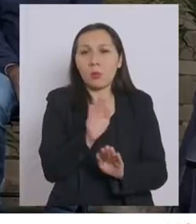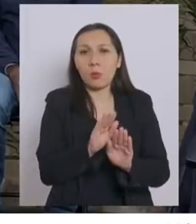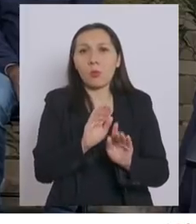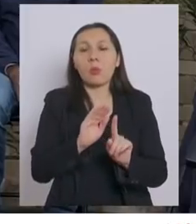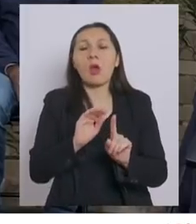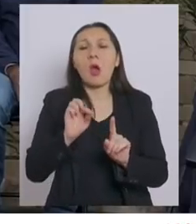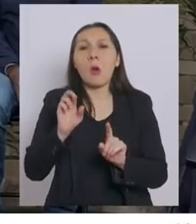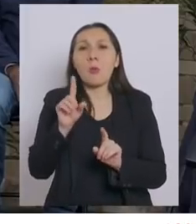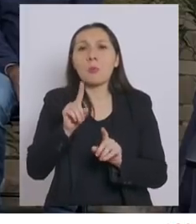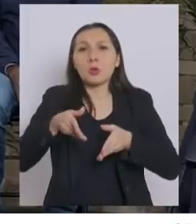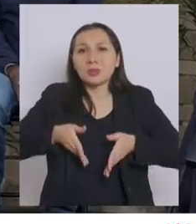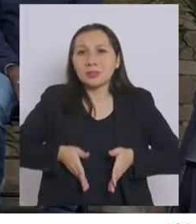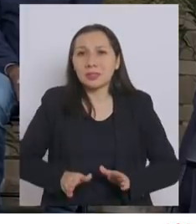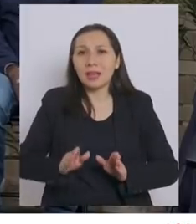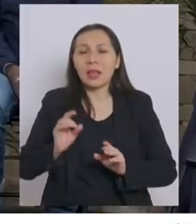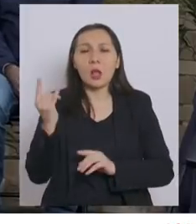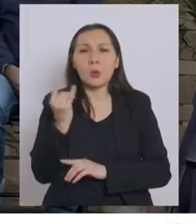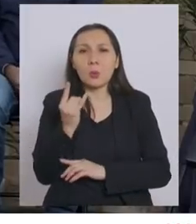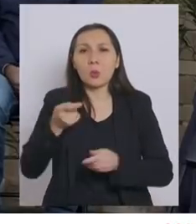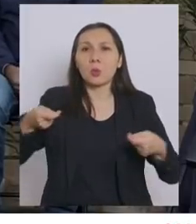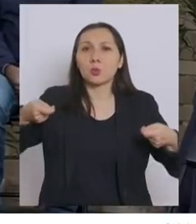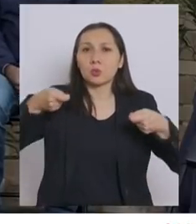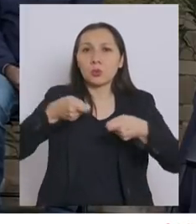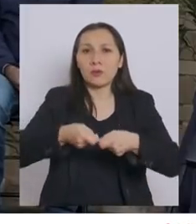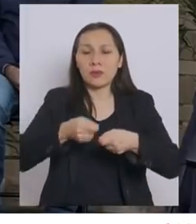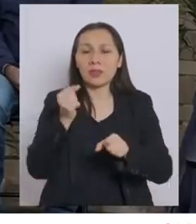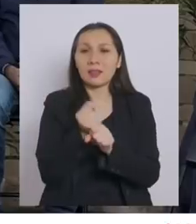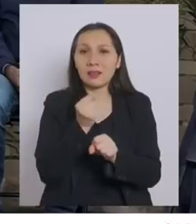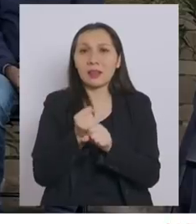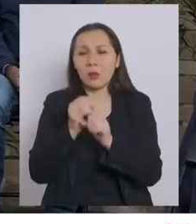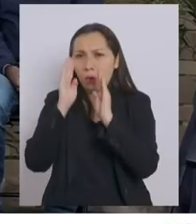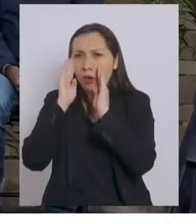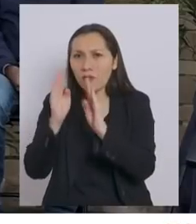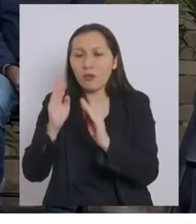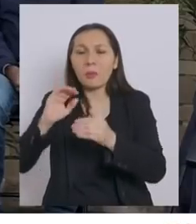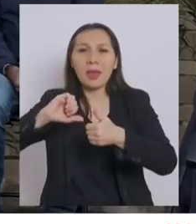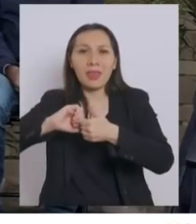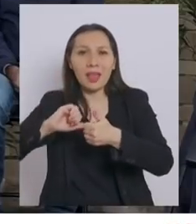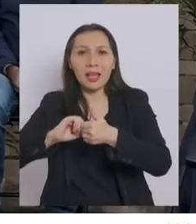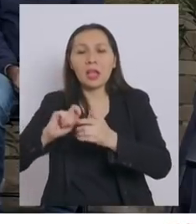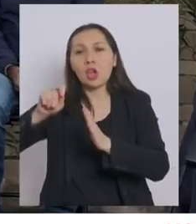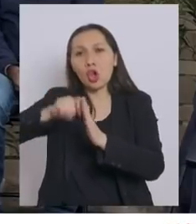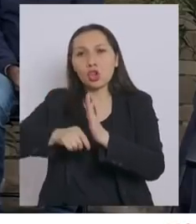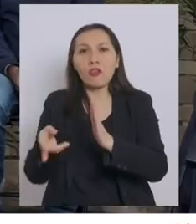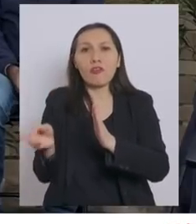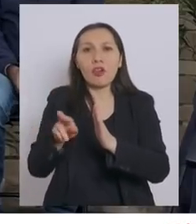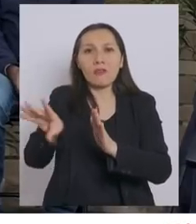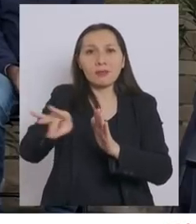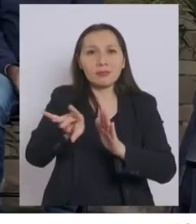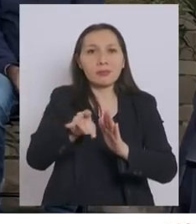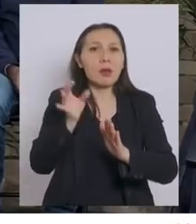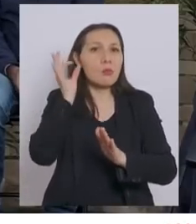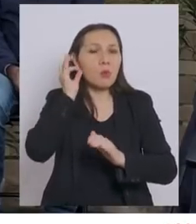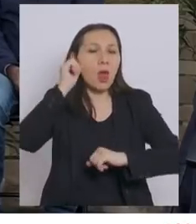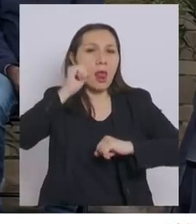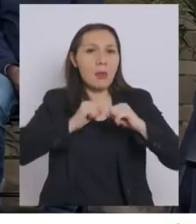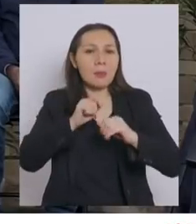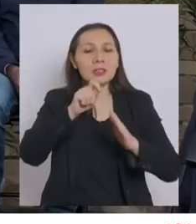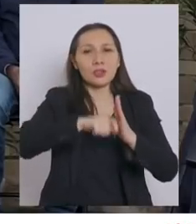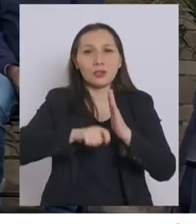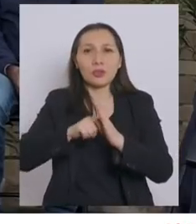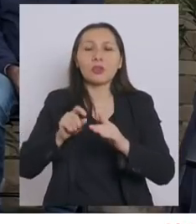postnatal de emergencia, el subsidio al empleo con enfoque de género para la contratación y reincorporación de mujeres a las empresas,